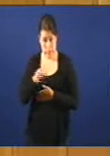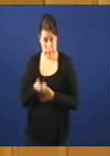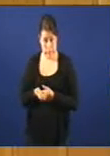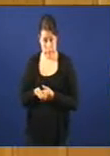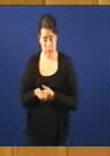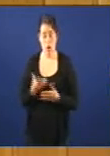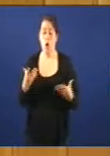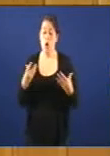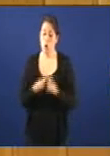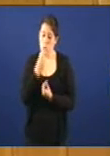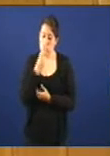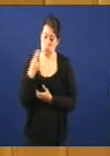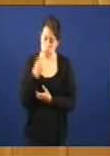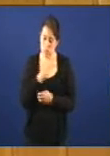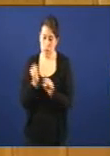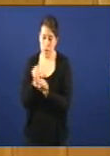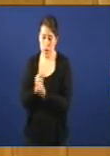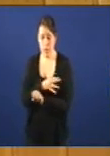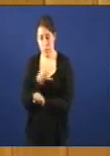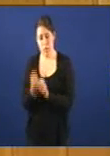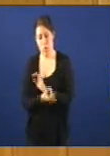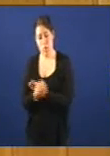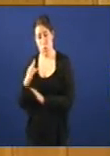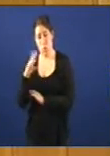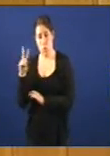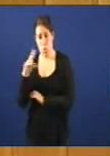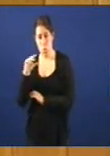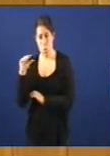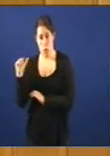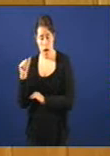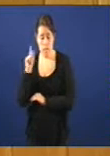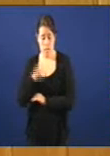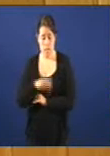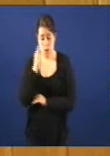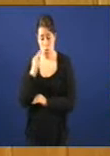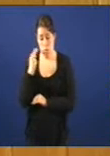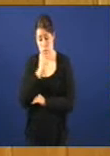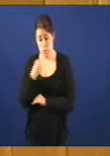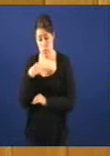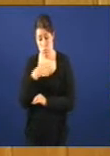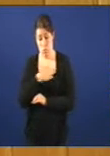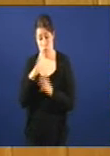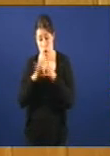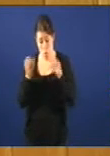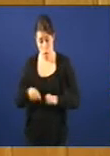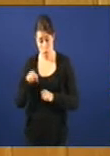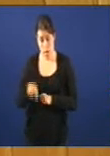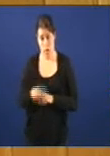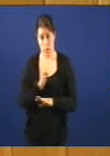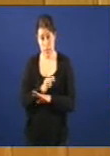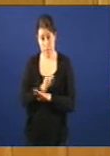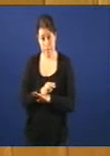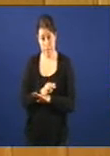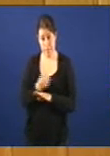coas traballadoras e coa producción de cuca por canto e tamén o compromiso dos acordos deste Parlamento E respecto